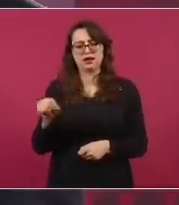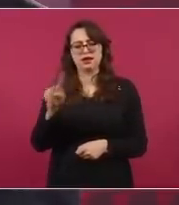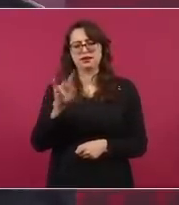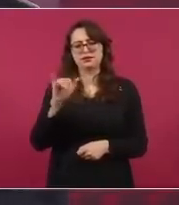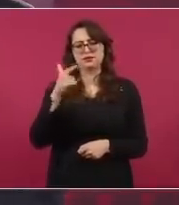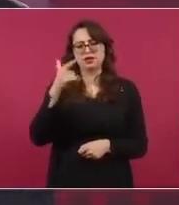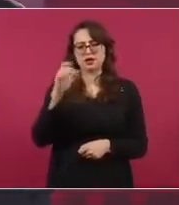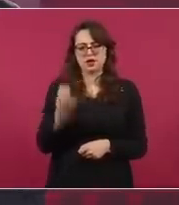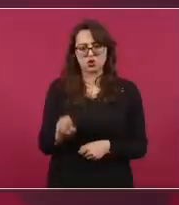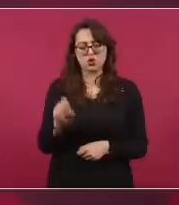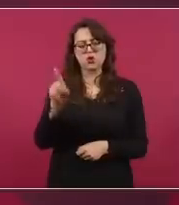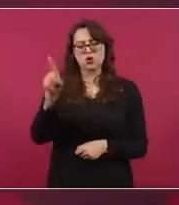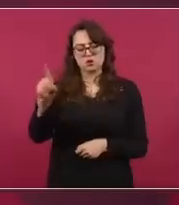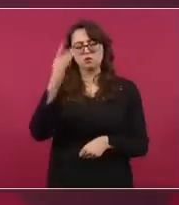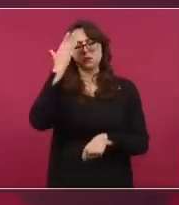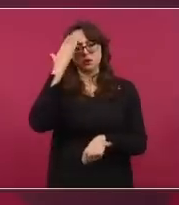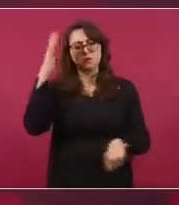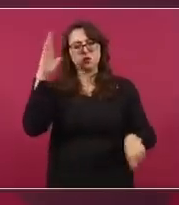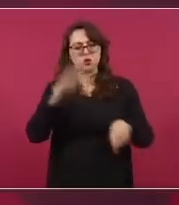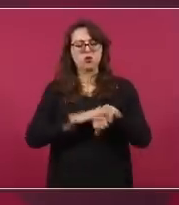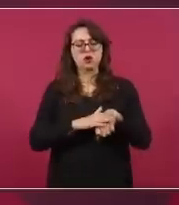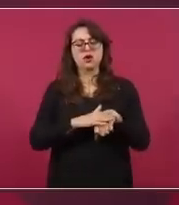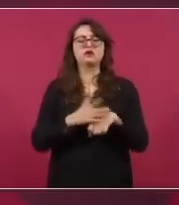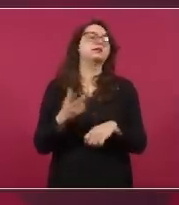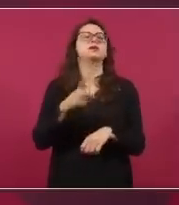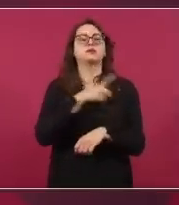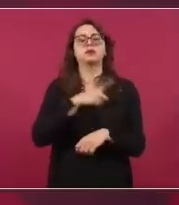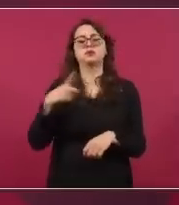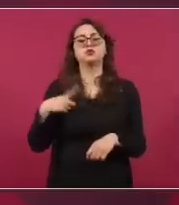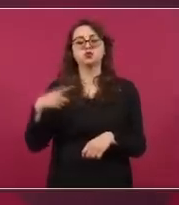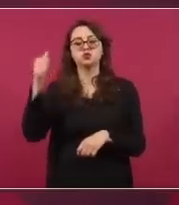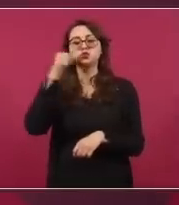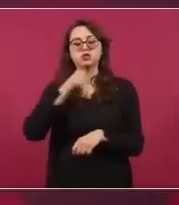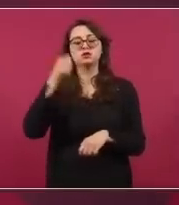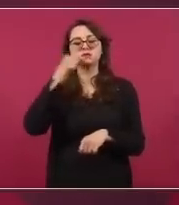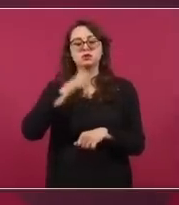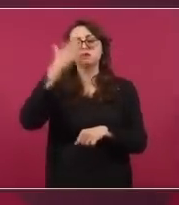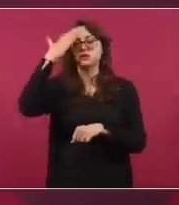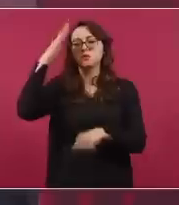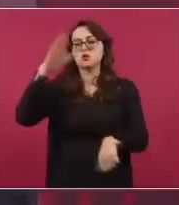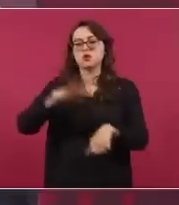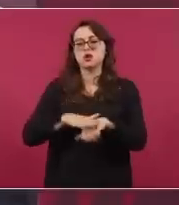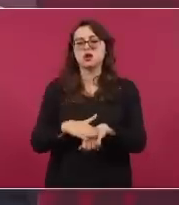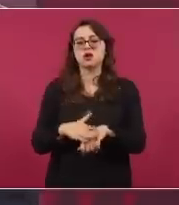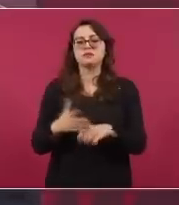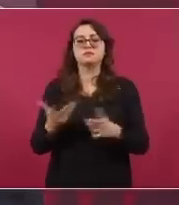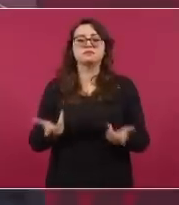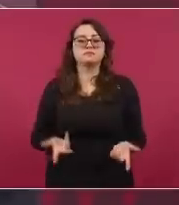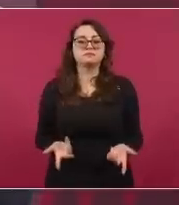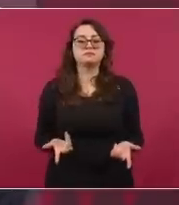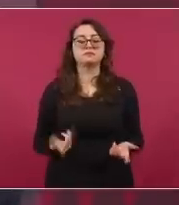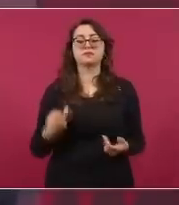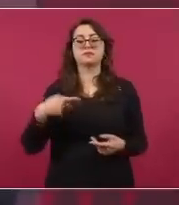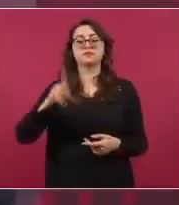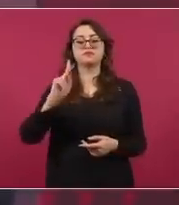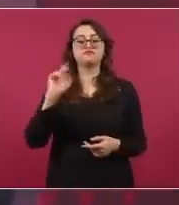en el abandono, porque estos corruptos lo acosaron